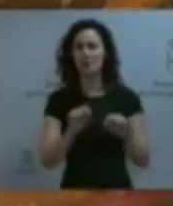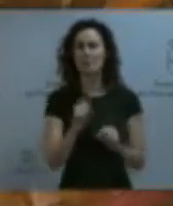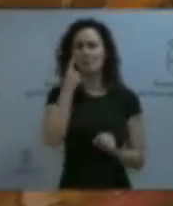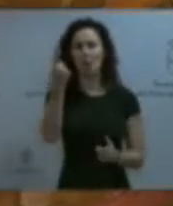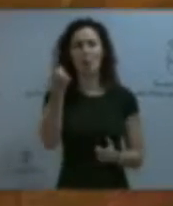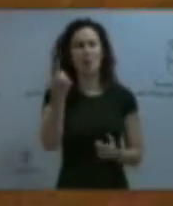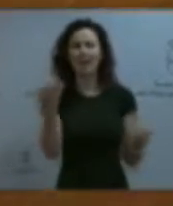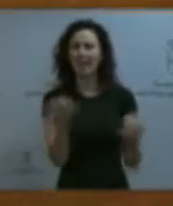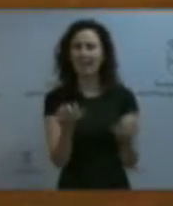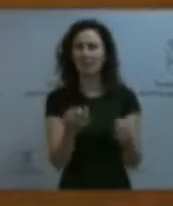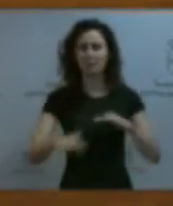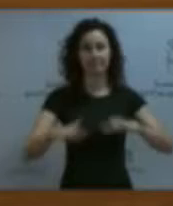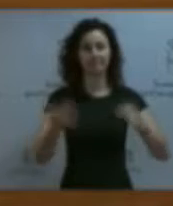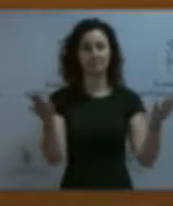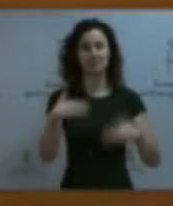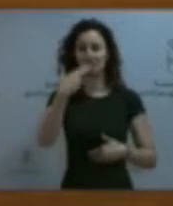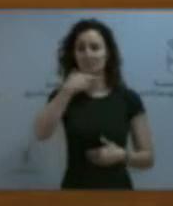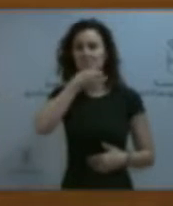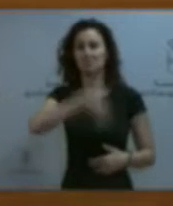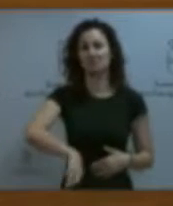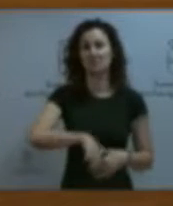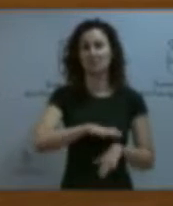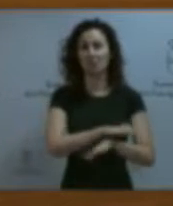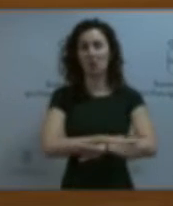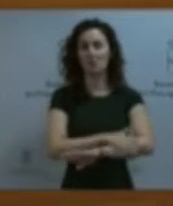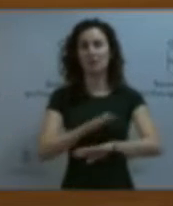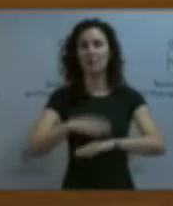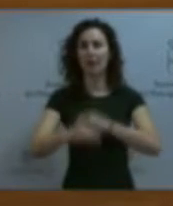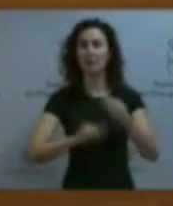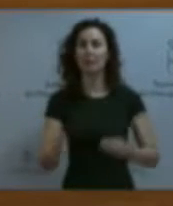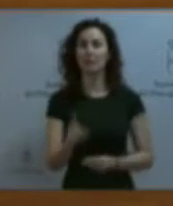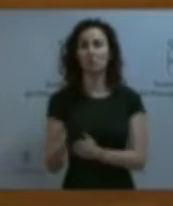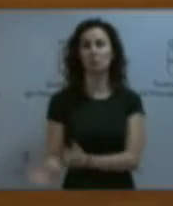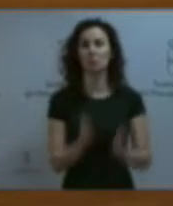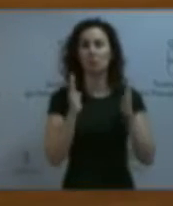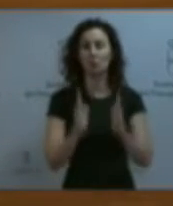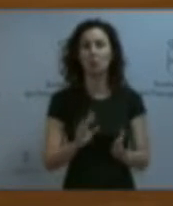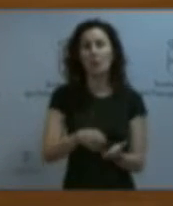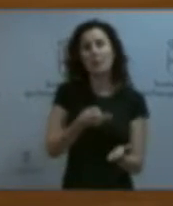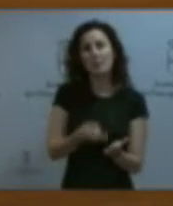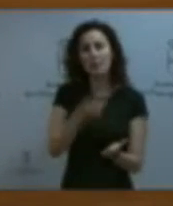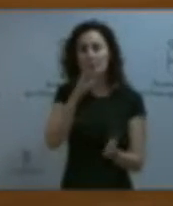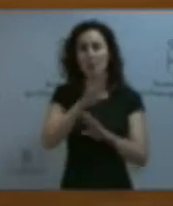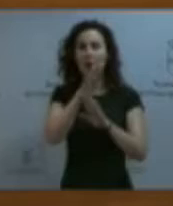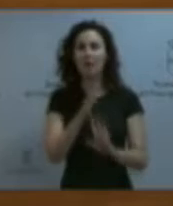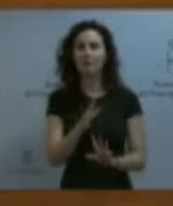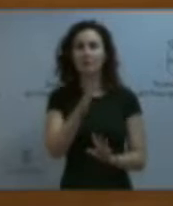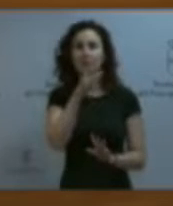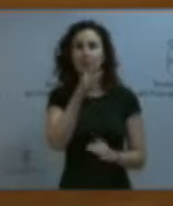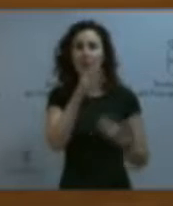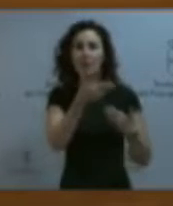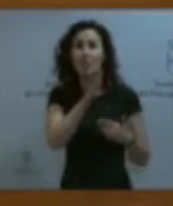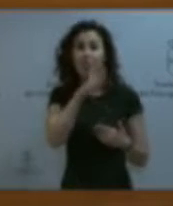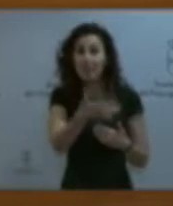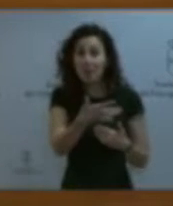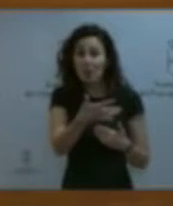la atención es la falta de dinamismo, desinterés también del Gobierno por desarrollar este segundo plan, con un vacío clamoroso durante cinco años en el que no